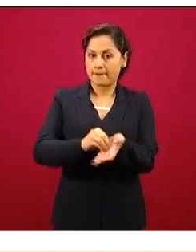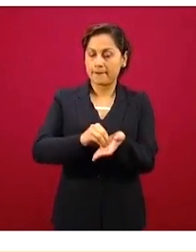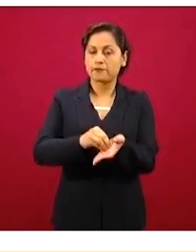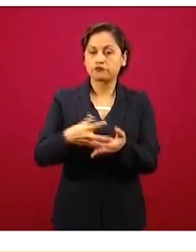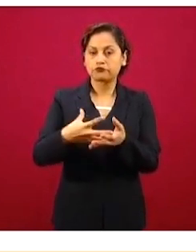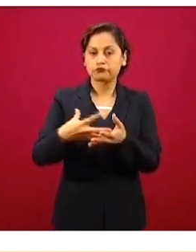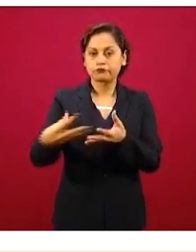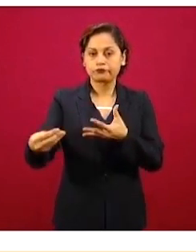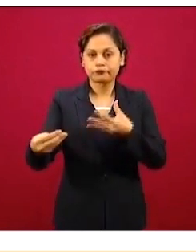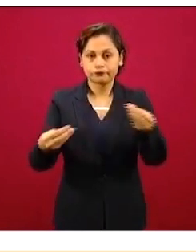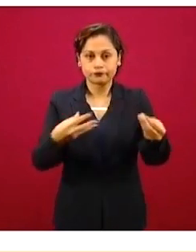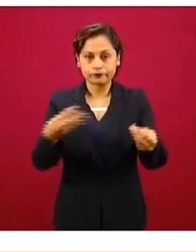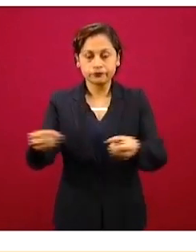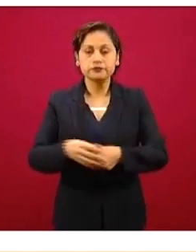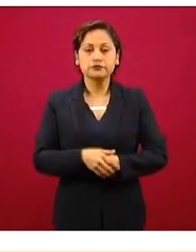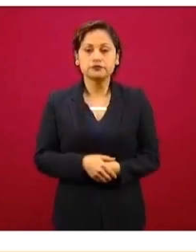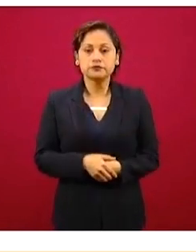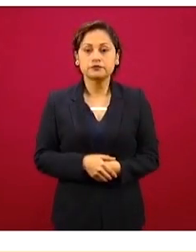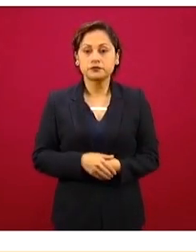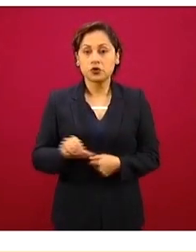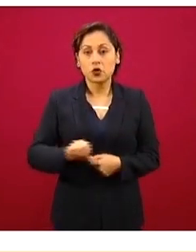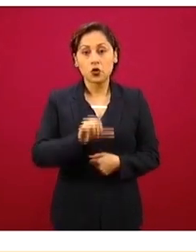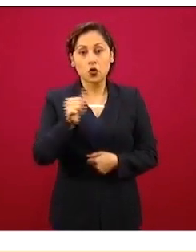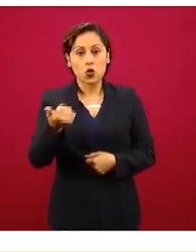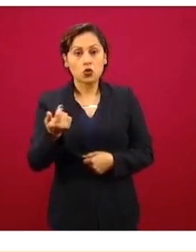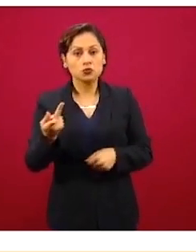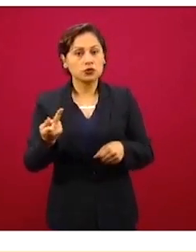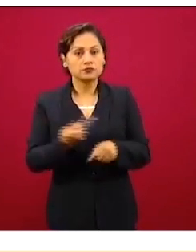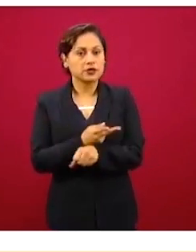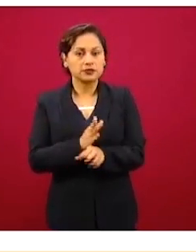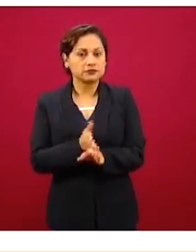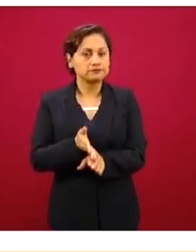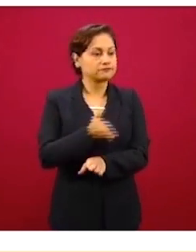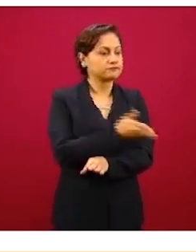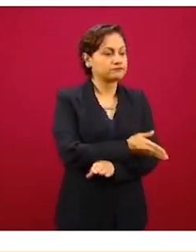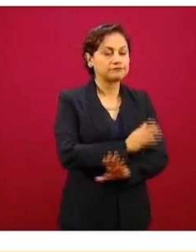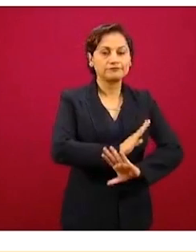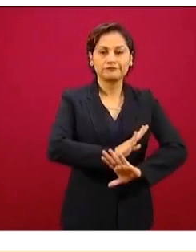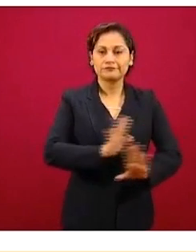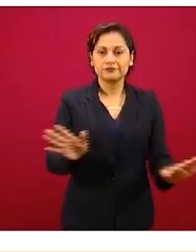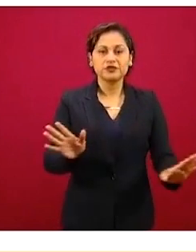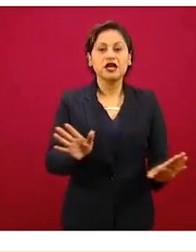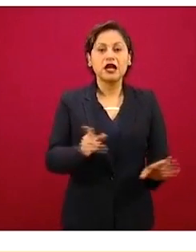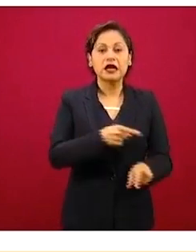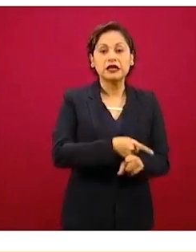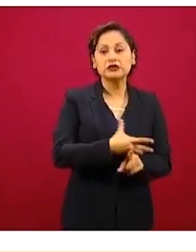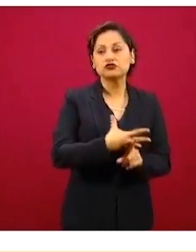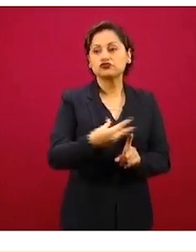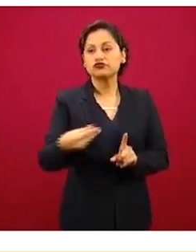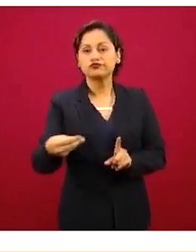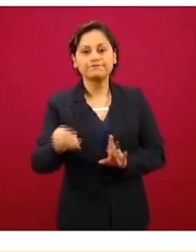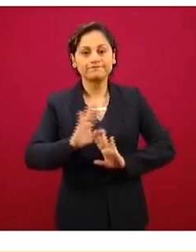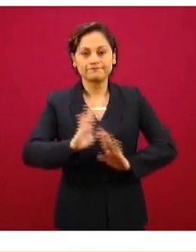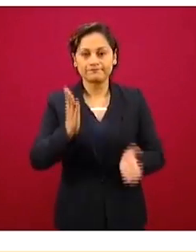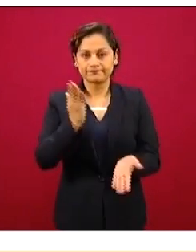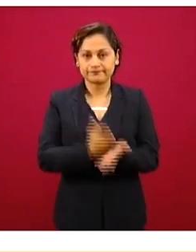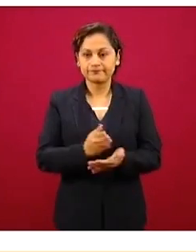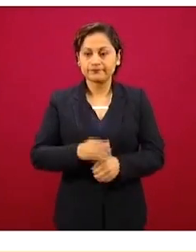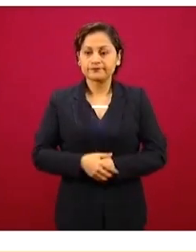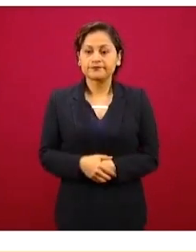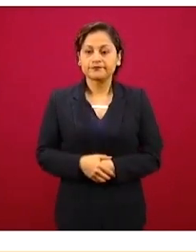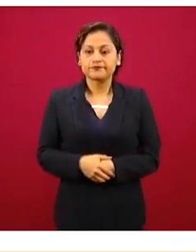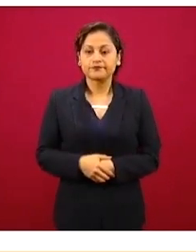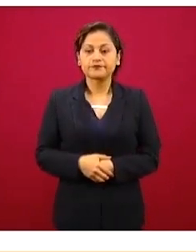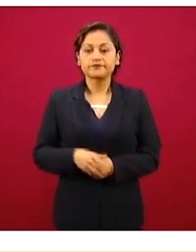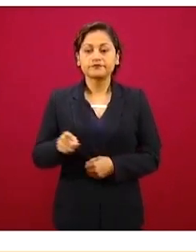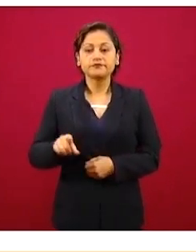la transmisión. La tasa de letalea global, la proporción de personas que han fallecido teniendo COVID por las